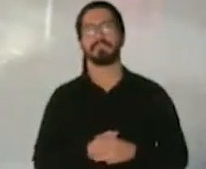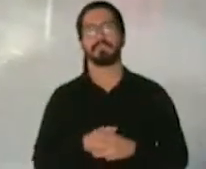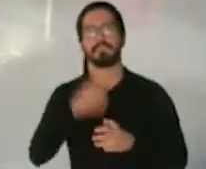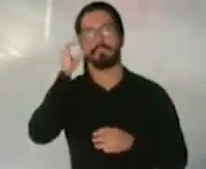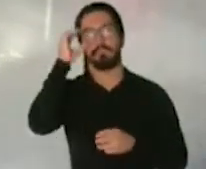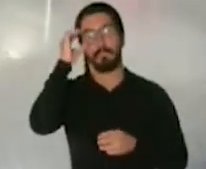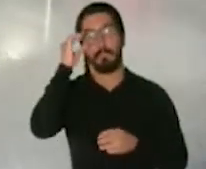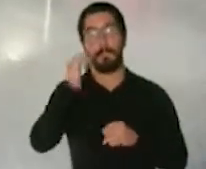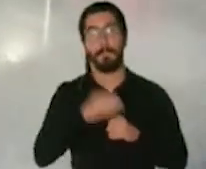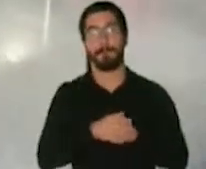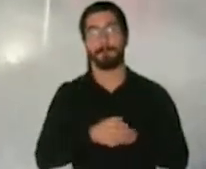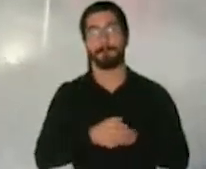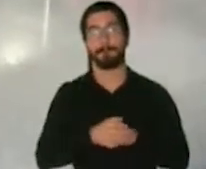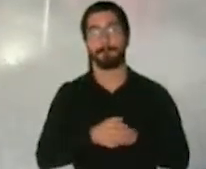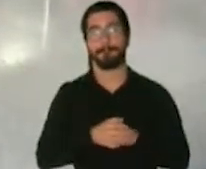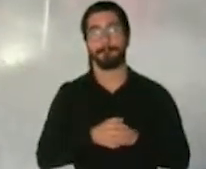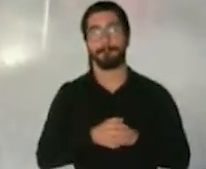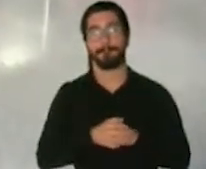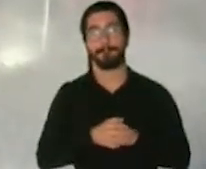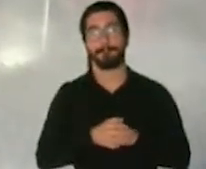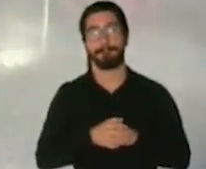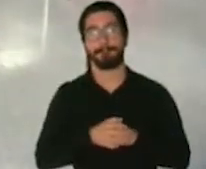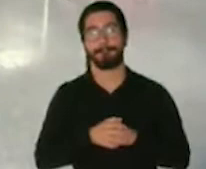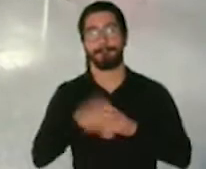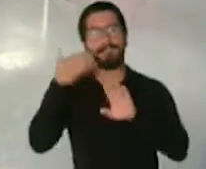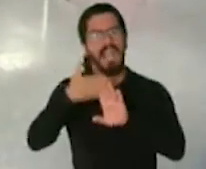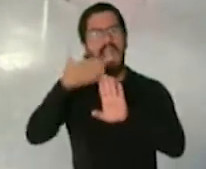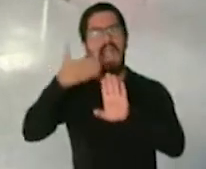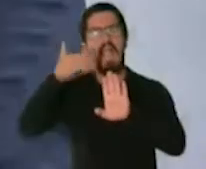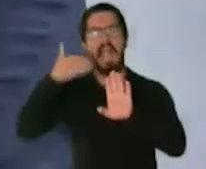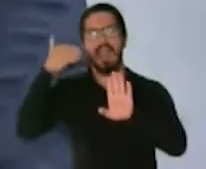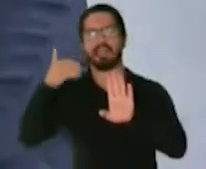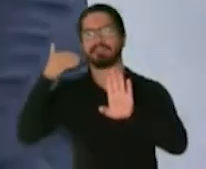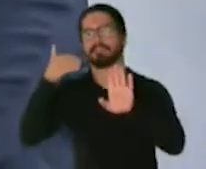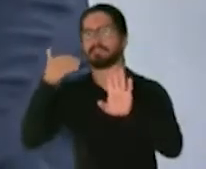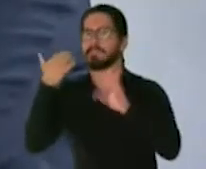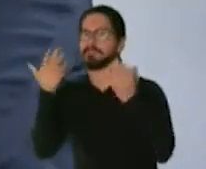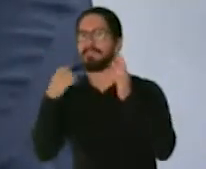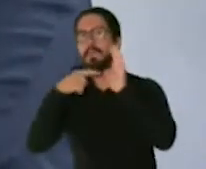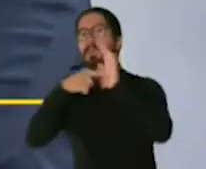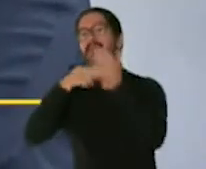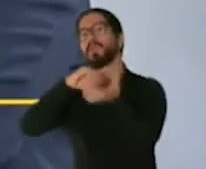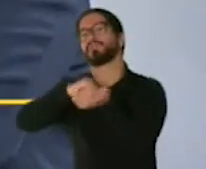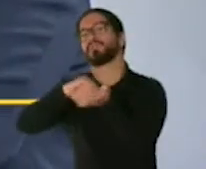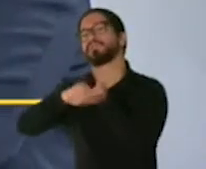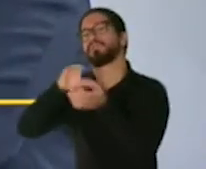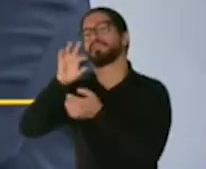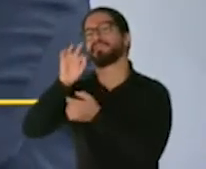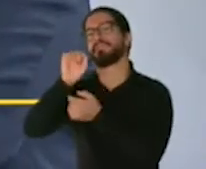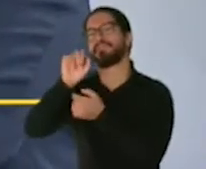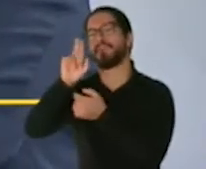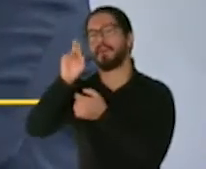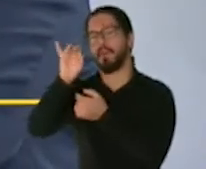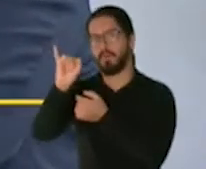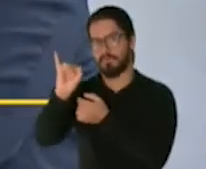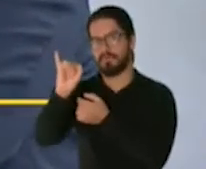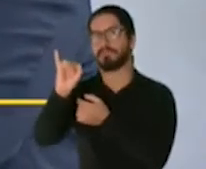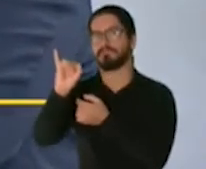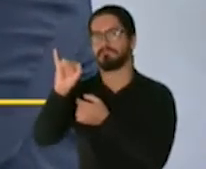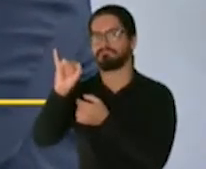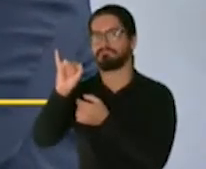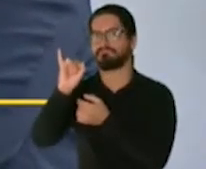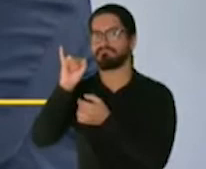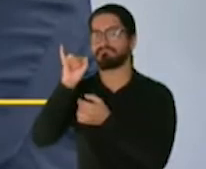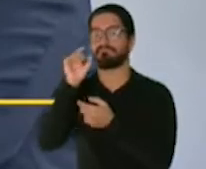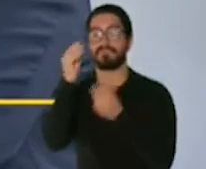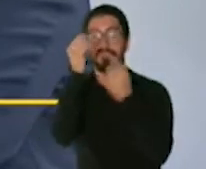otros salubristas el doctor Fauci y otros expertos habían dicho que este